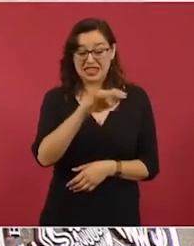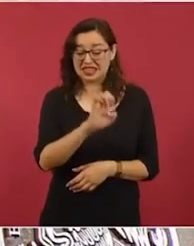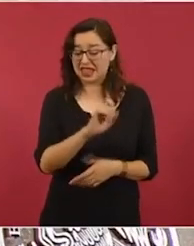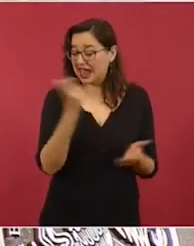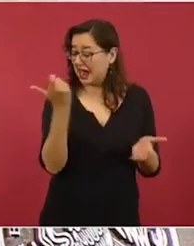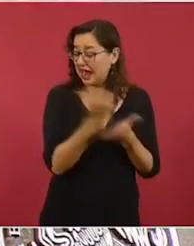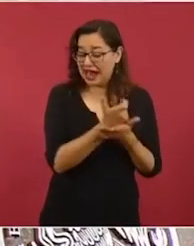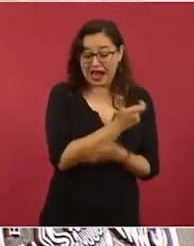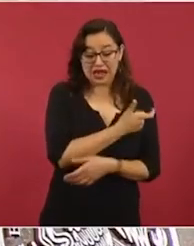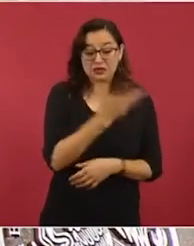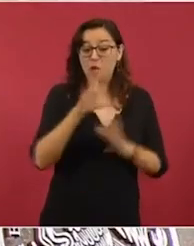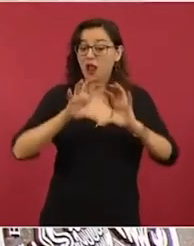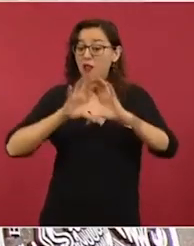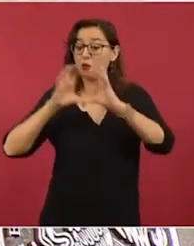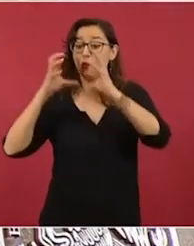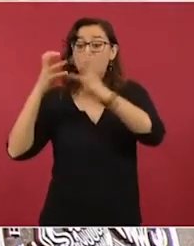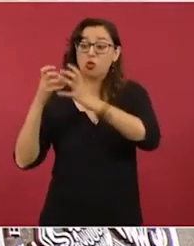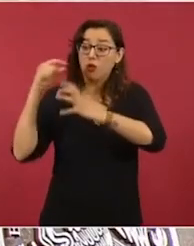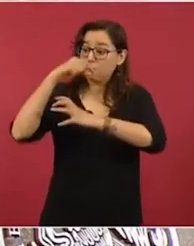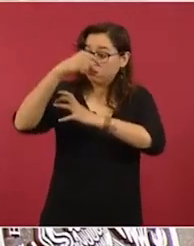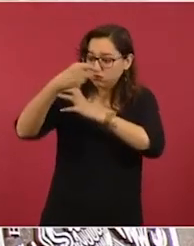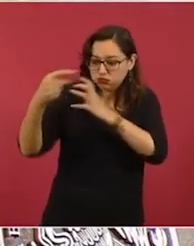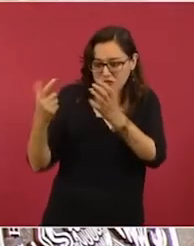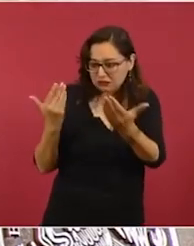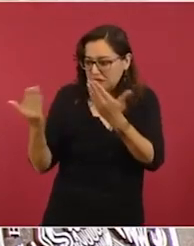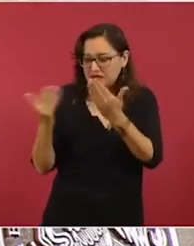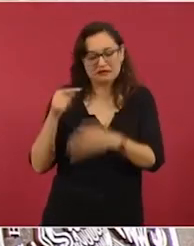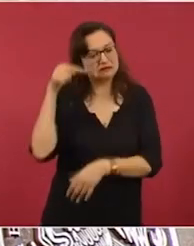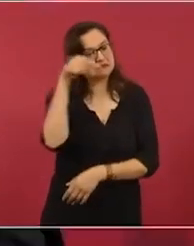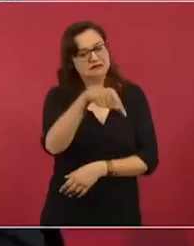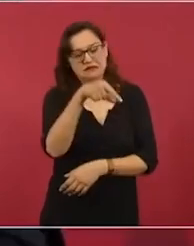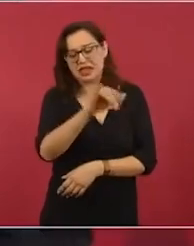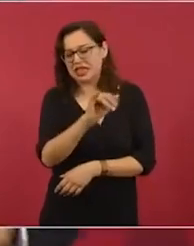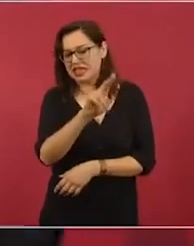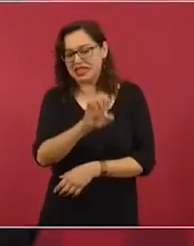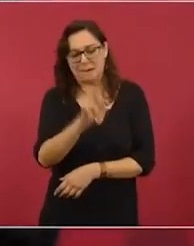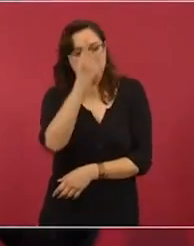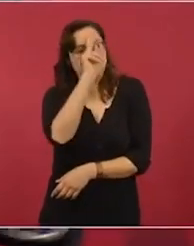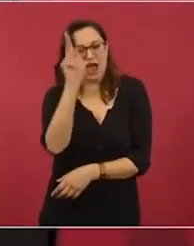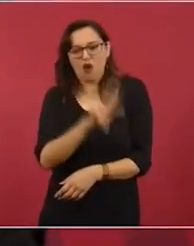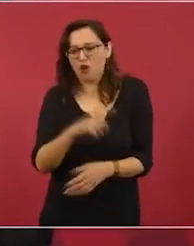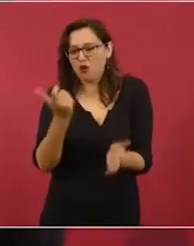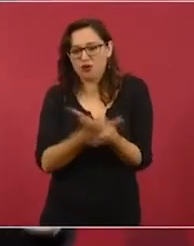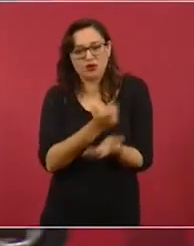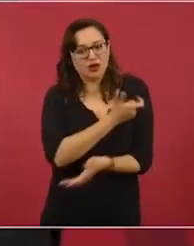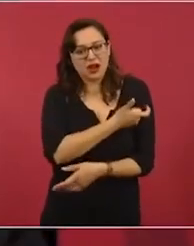del mundo y además